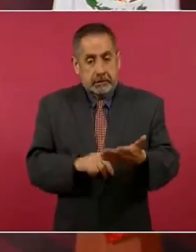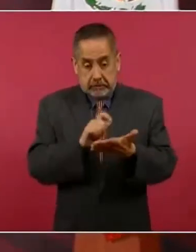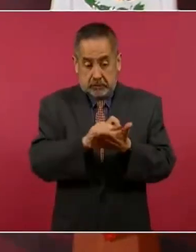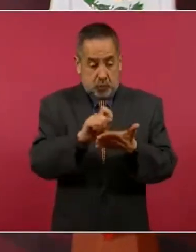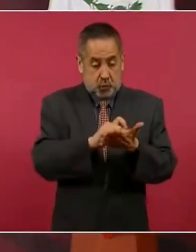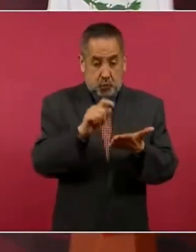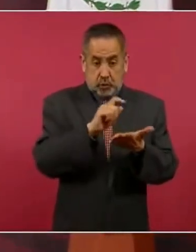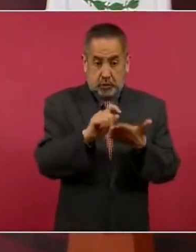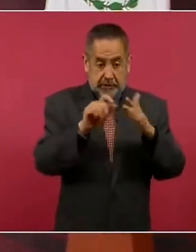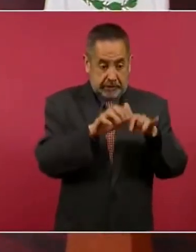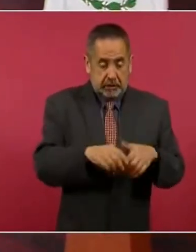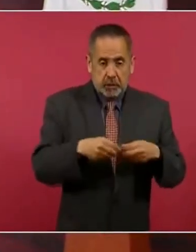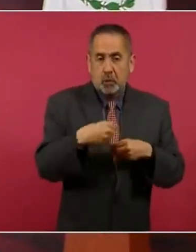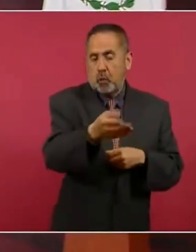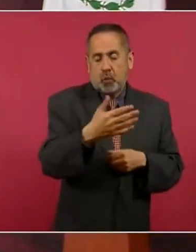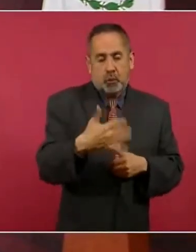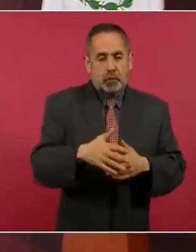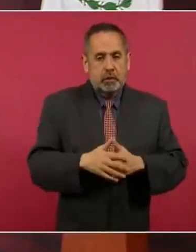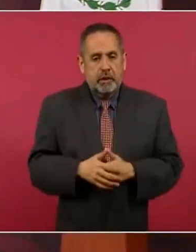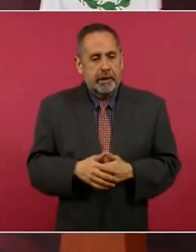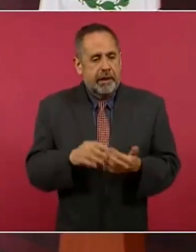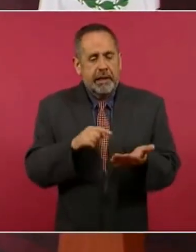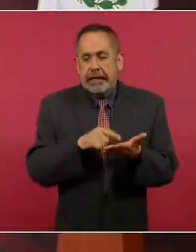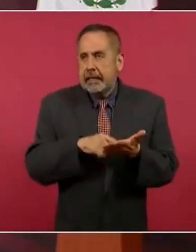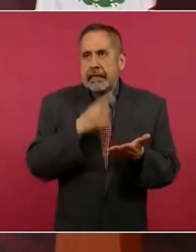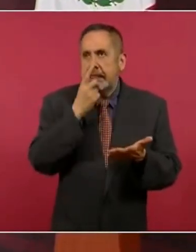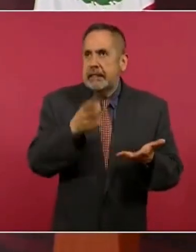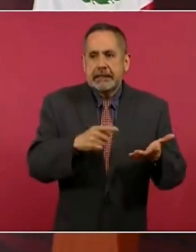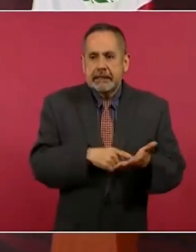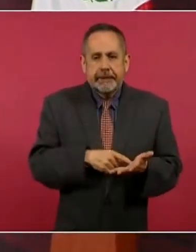importantísima le dice venga hombre